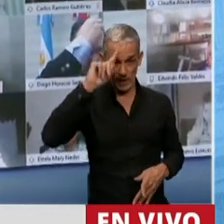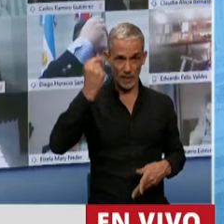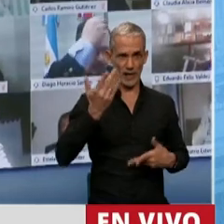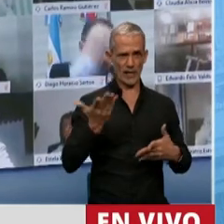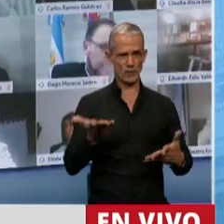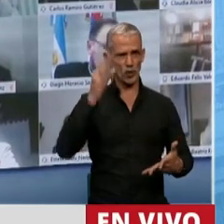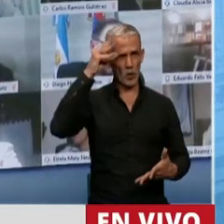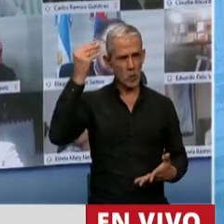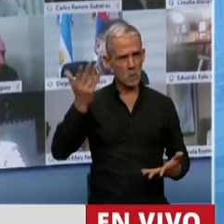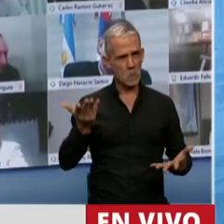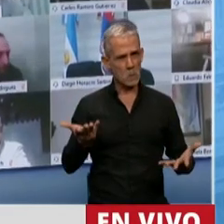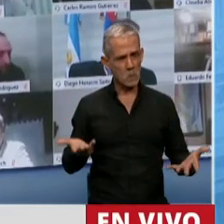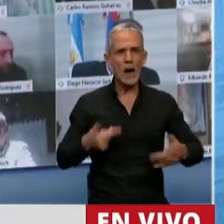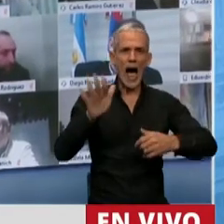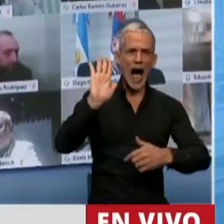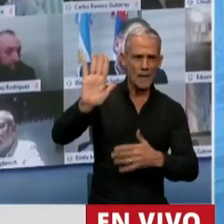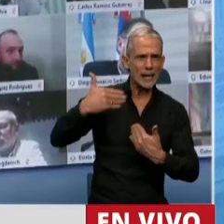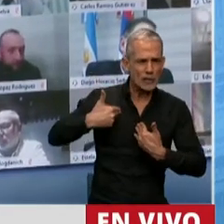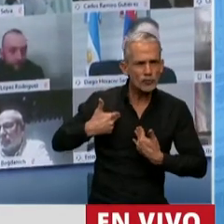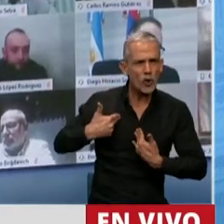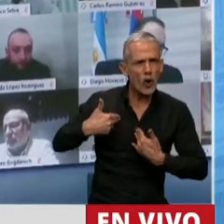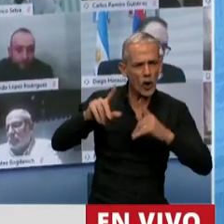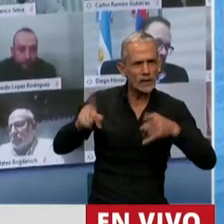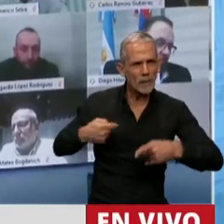Nación, donde me amenazó a mí también,